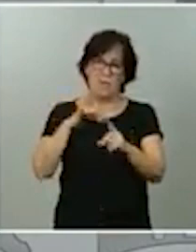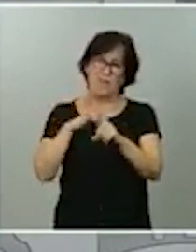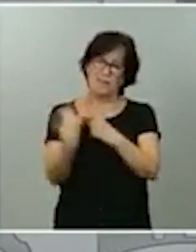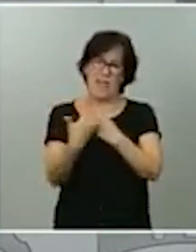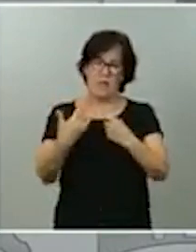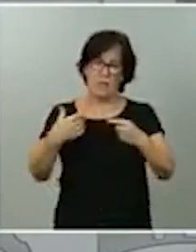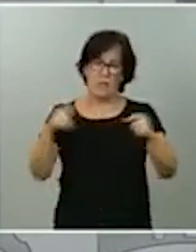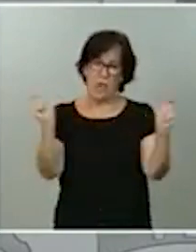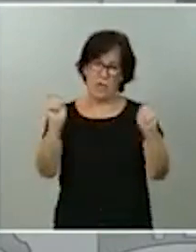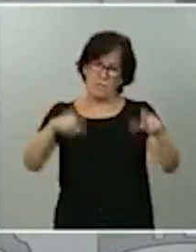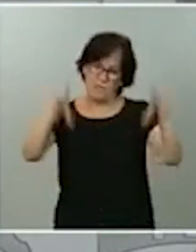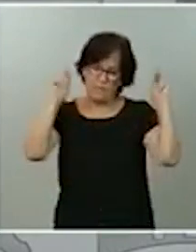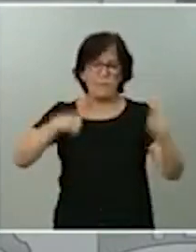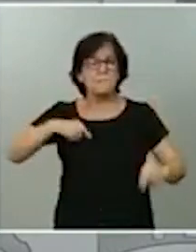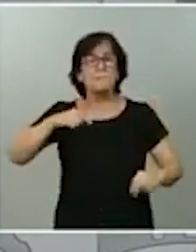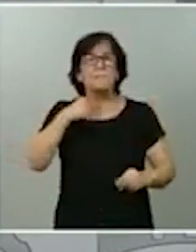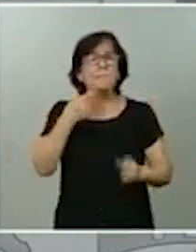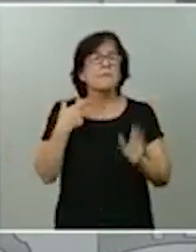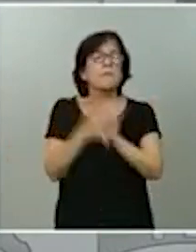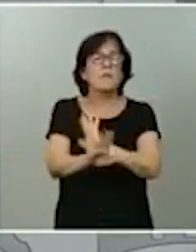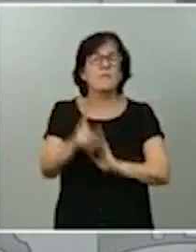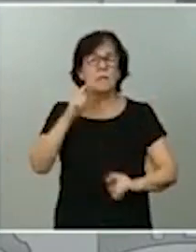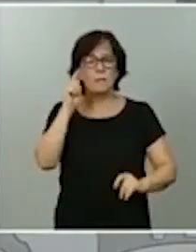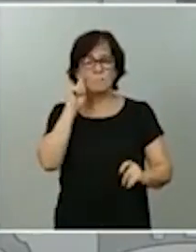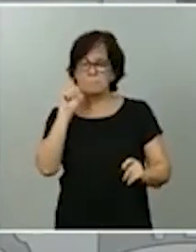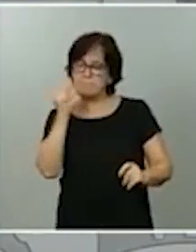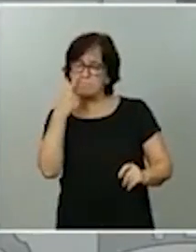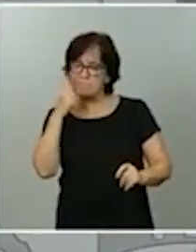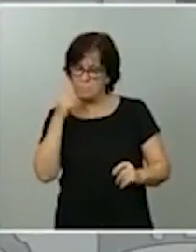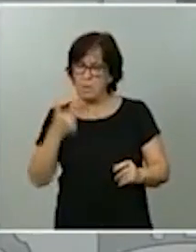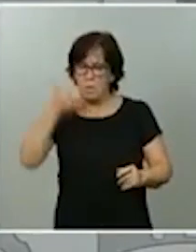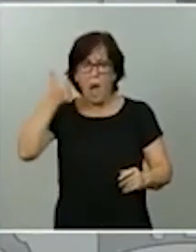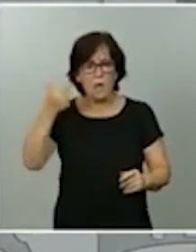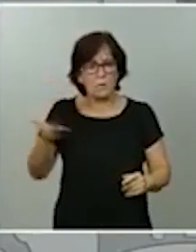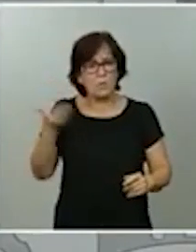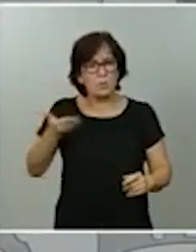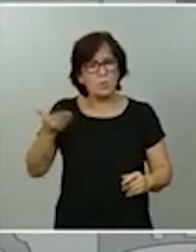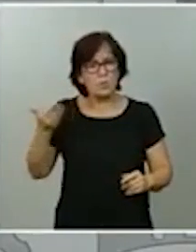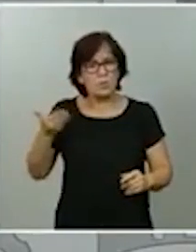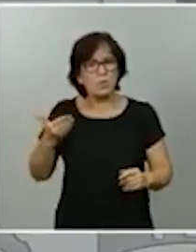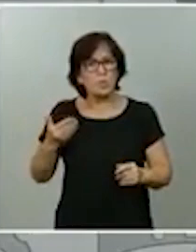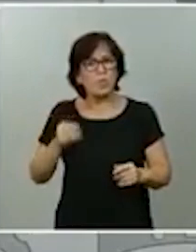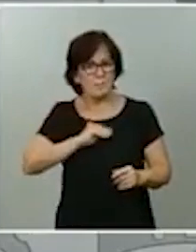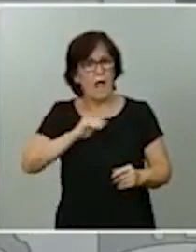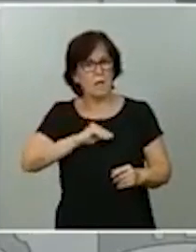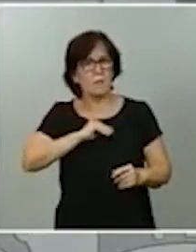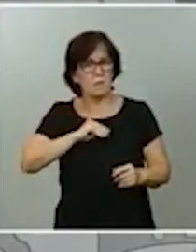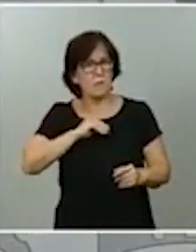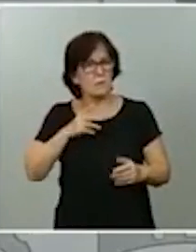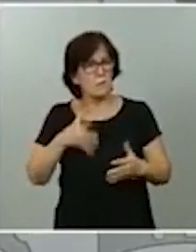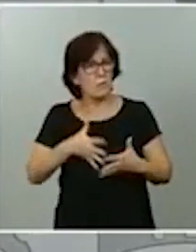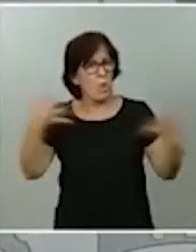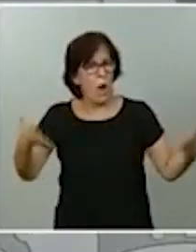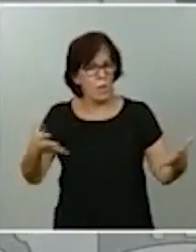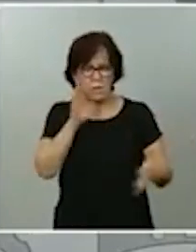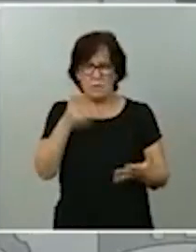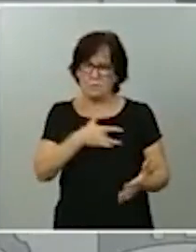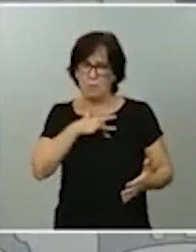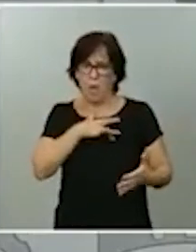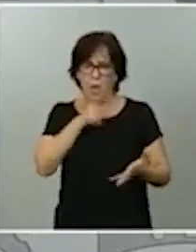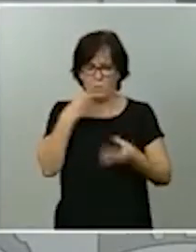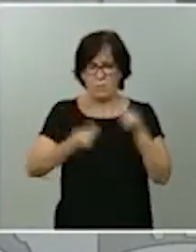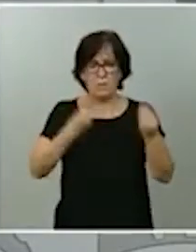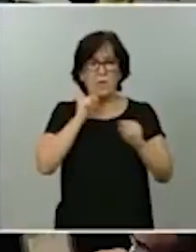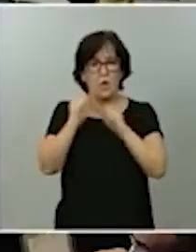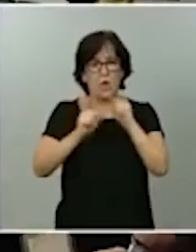detectando con una mayor cantidad, con una mayor intensidad, el circuito de contagios